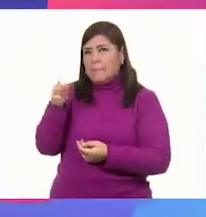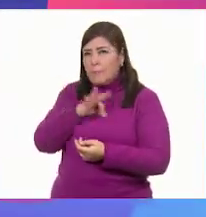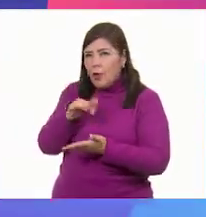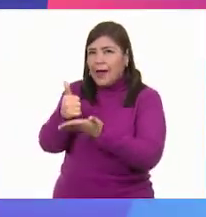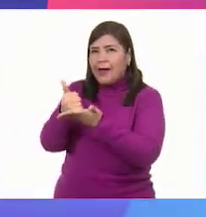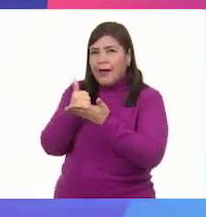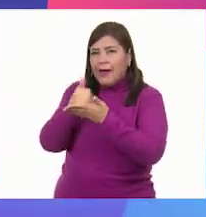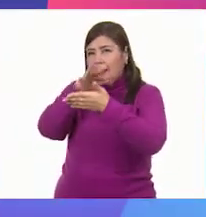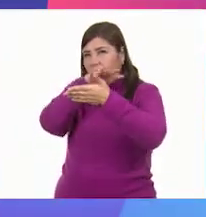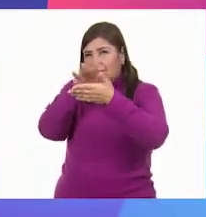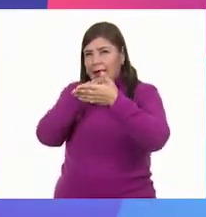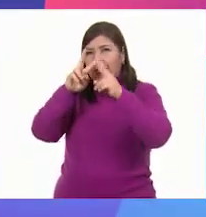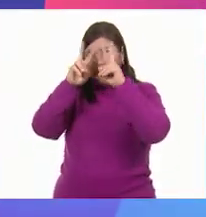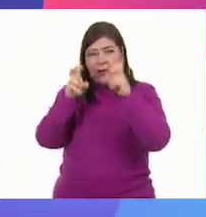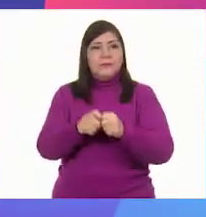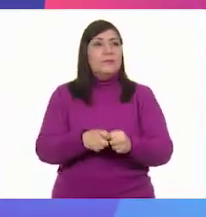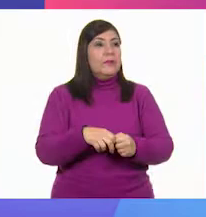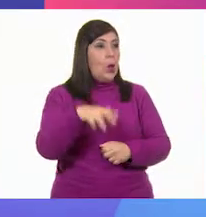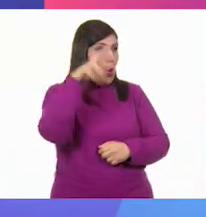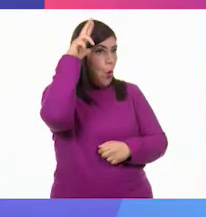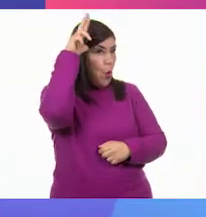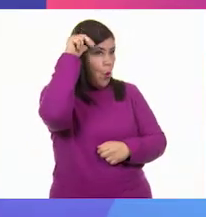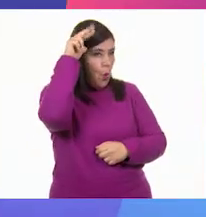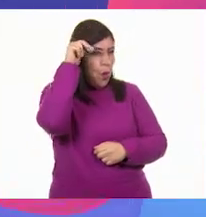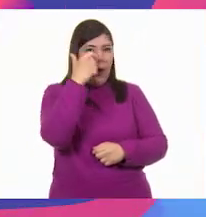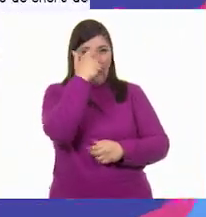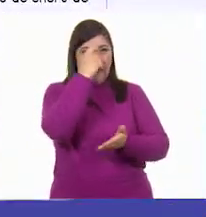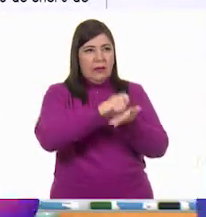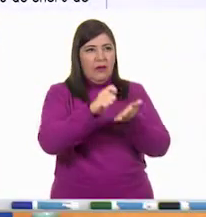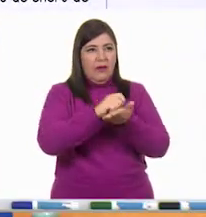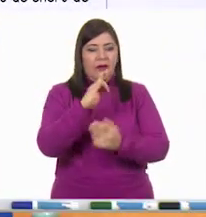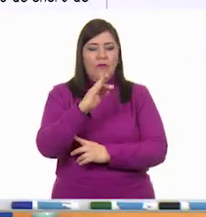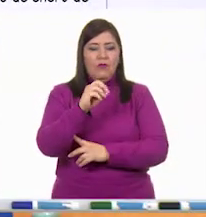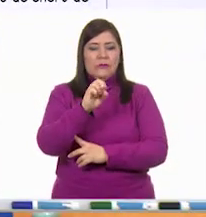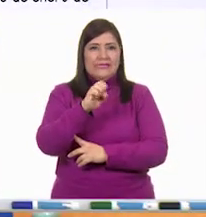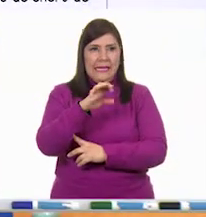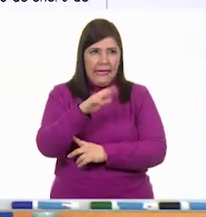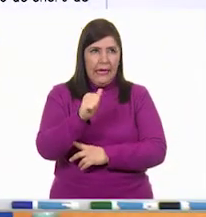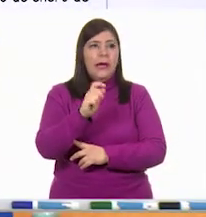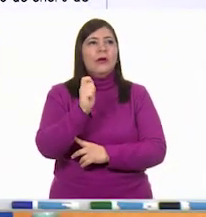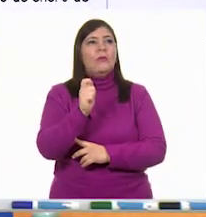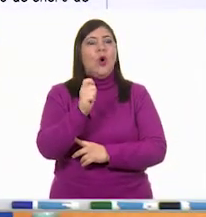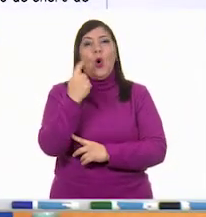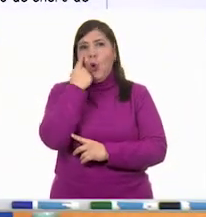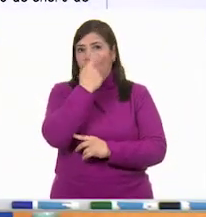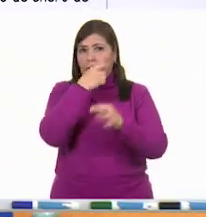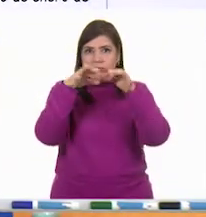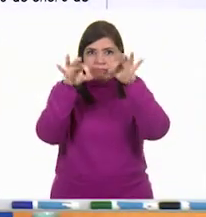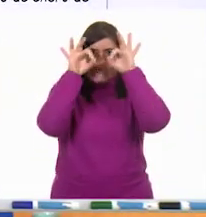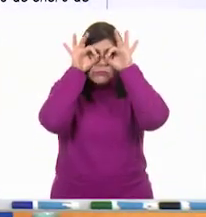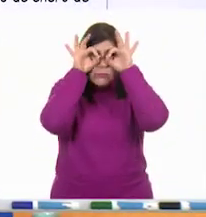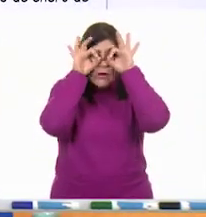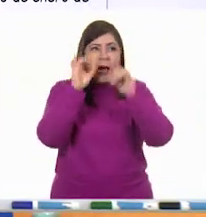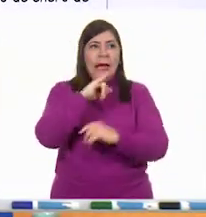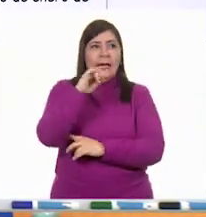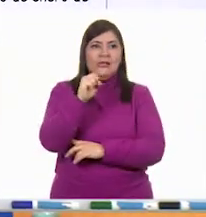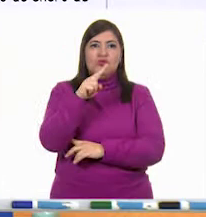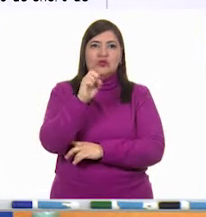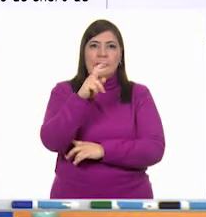los títulos? Claro que sí. Conejo de Rodolfo Fonseca. ¿Sí? Los ojos del tecolote de Jesús Paredes.